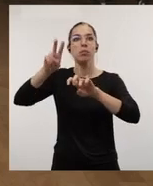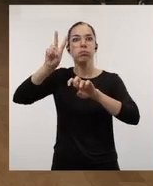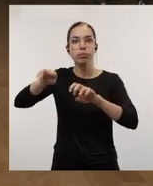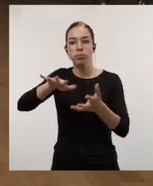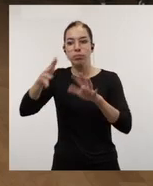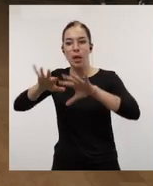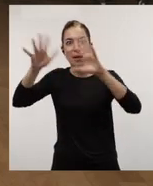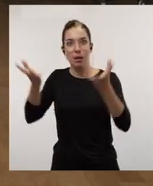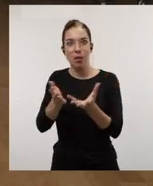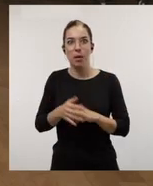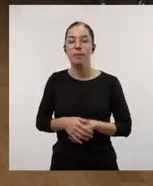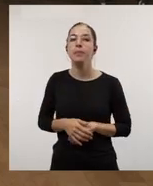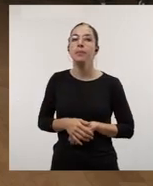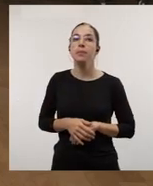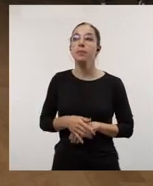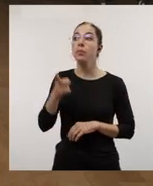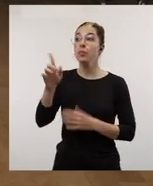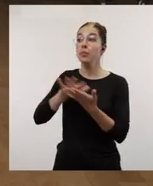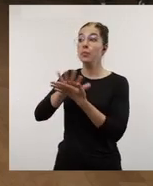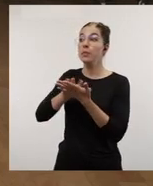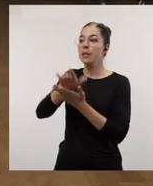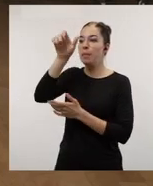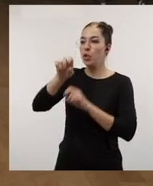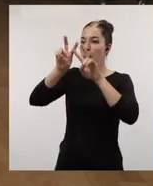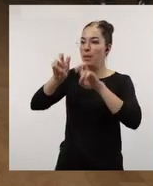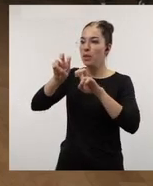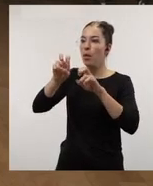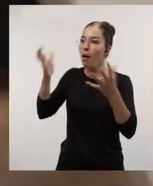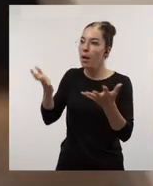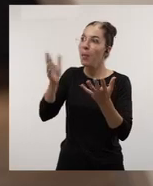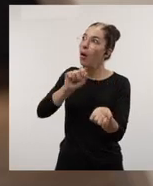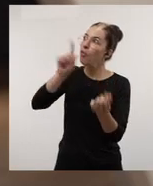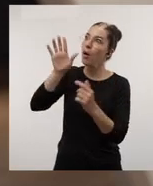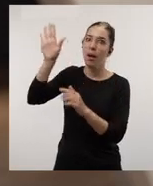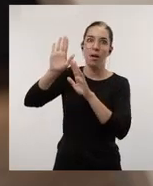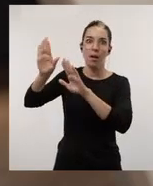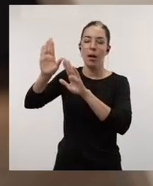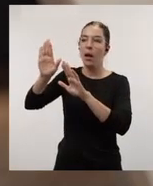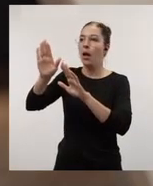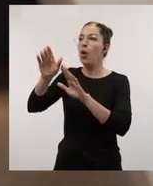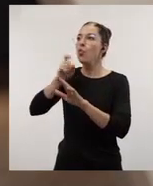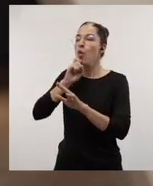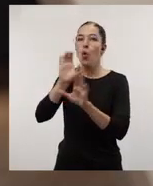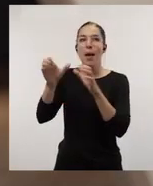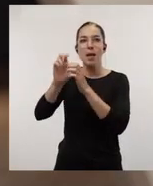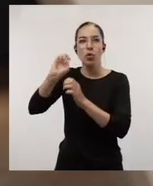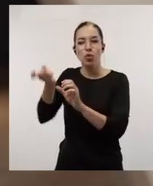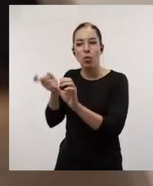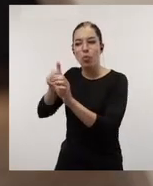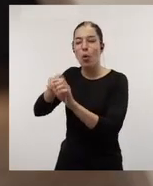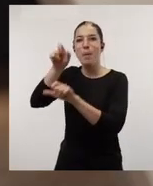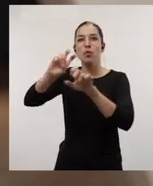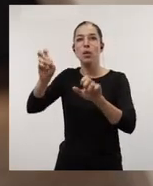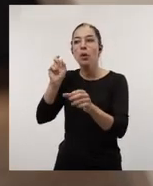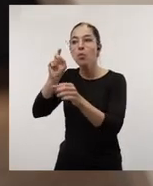investigación. Tú hablas de potenciar, potenciar que salgan los investigadores, que aprendan, ¿verdad? Trabajando con otros equipos, trabajando con otras